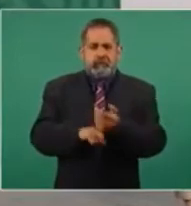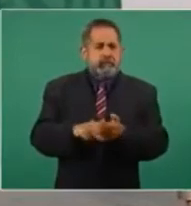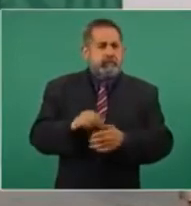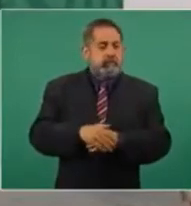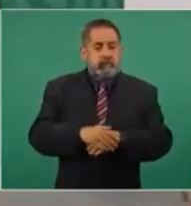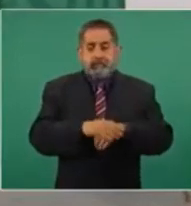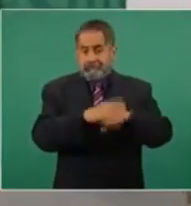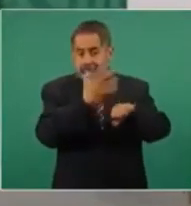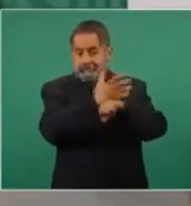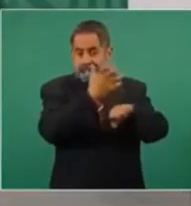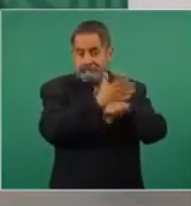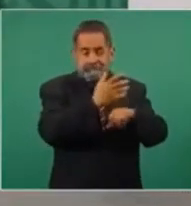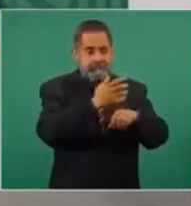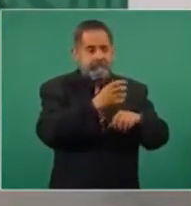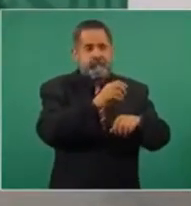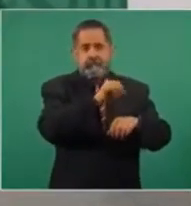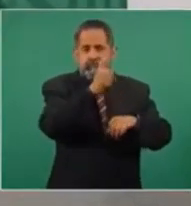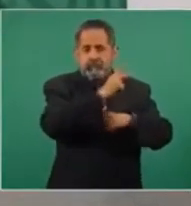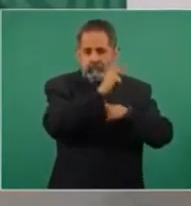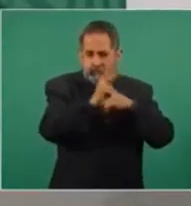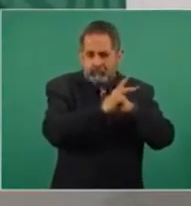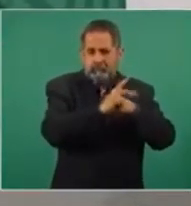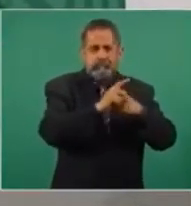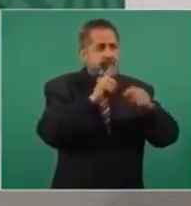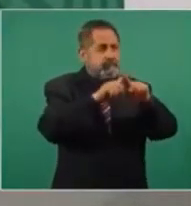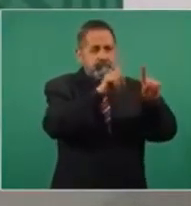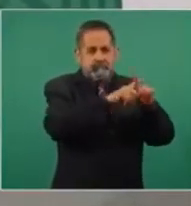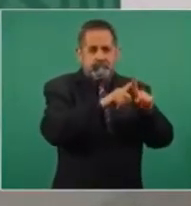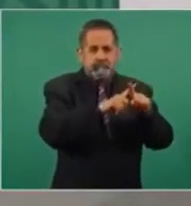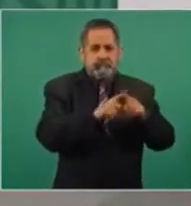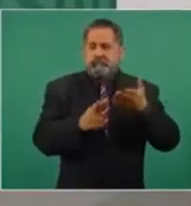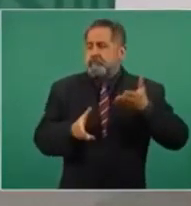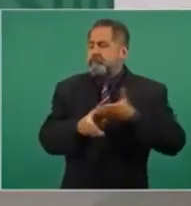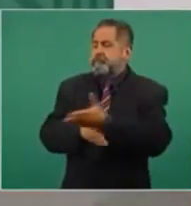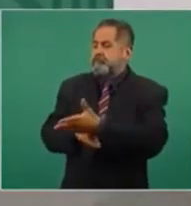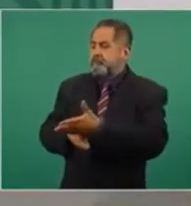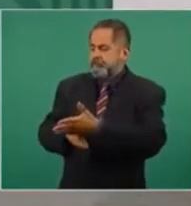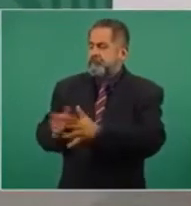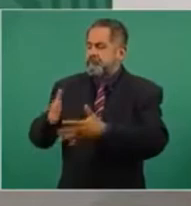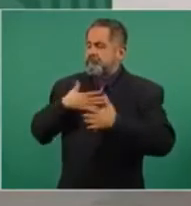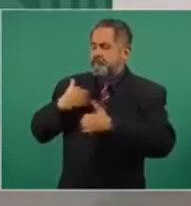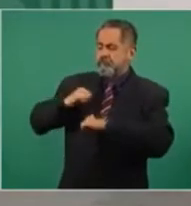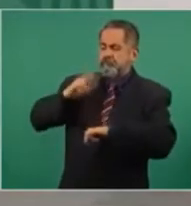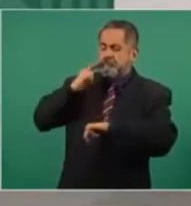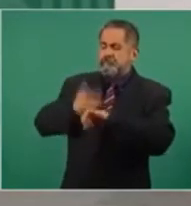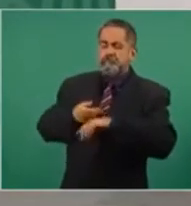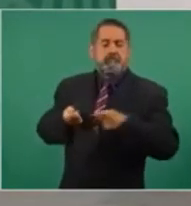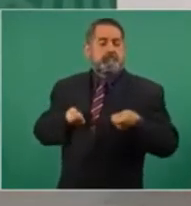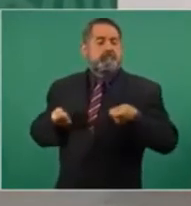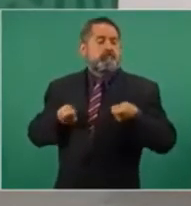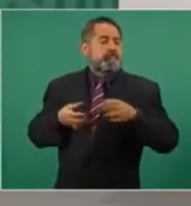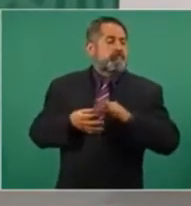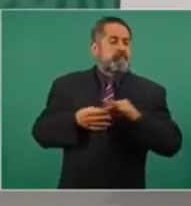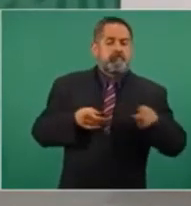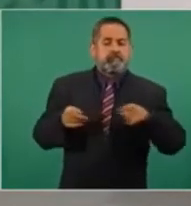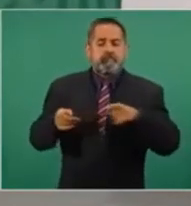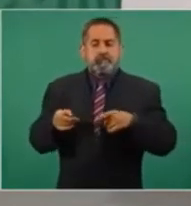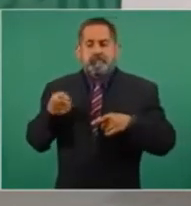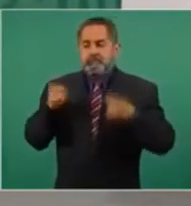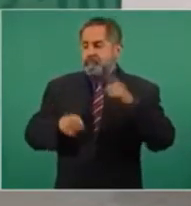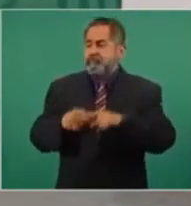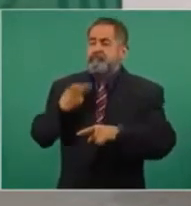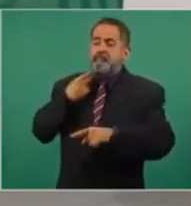extranjeras eran las encargadas de aplicar la